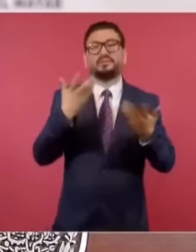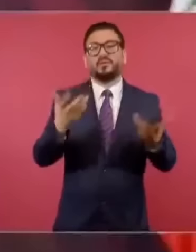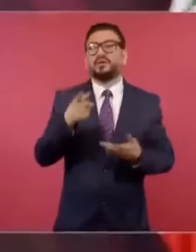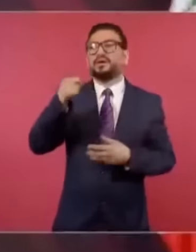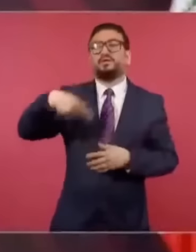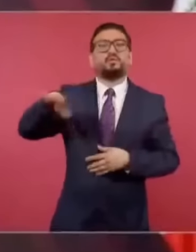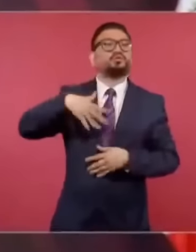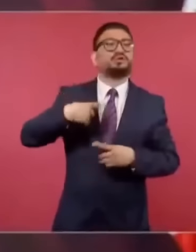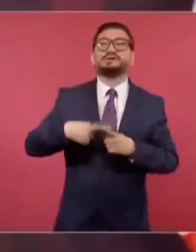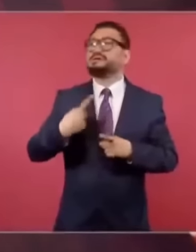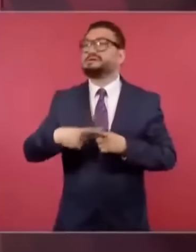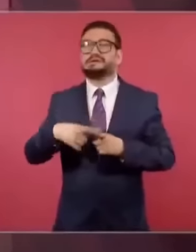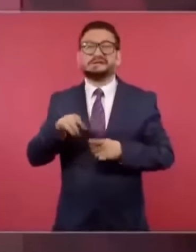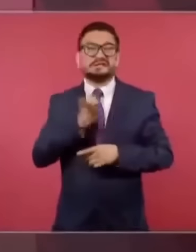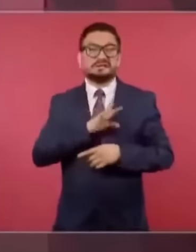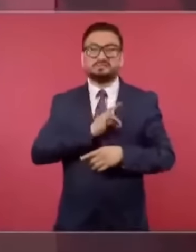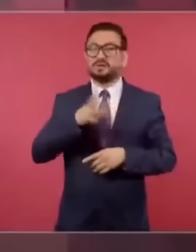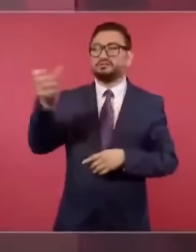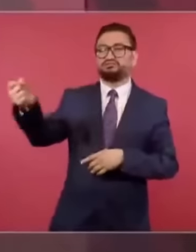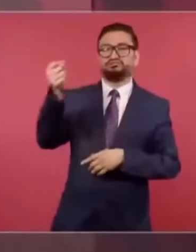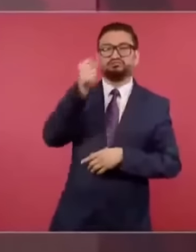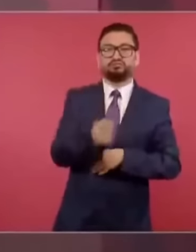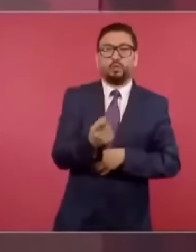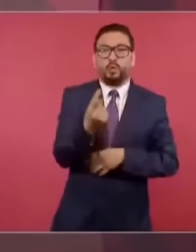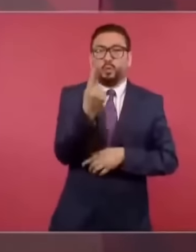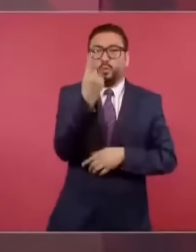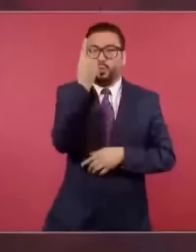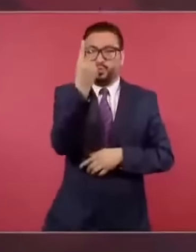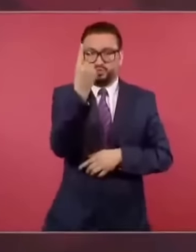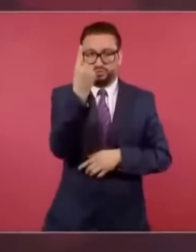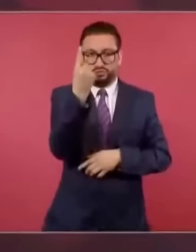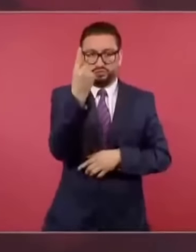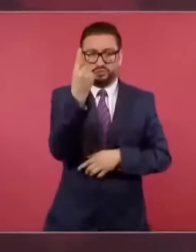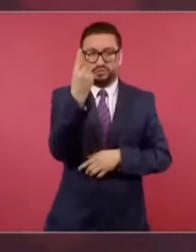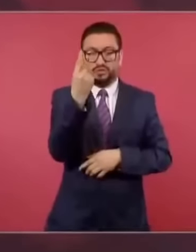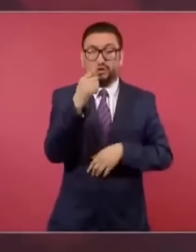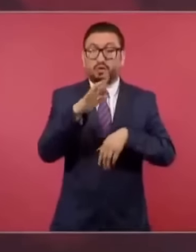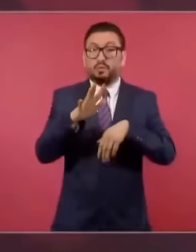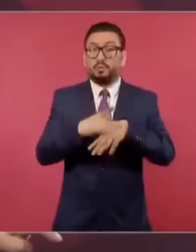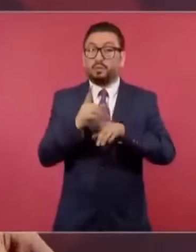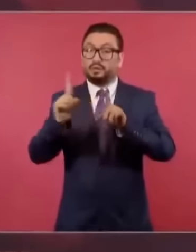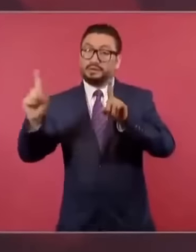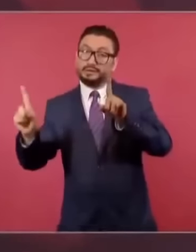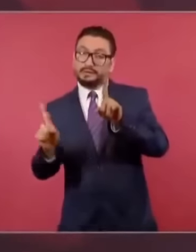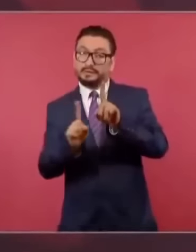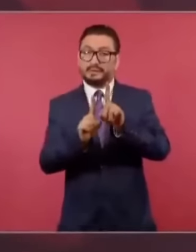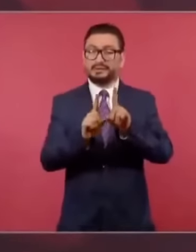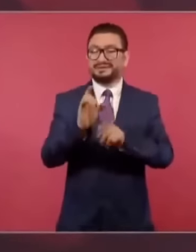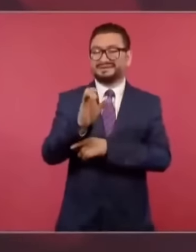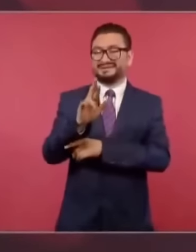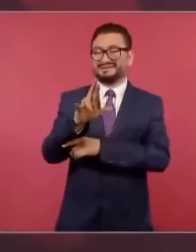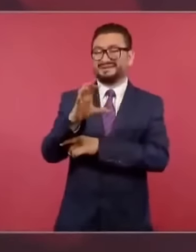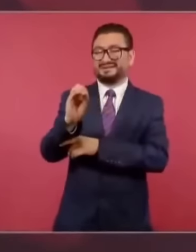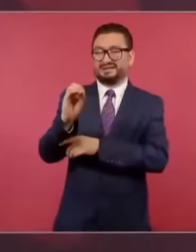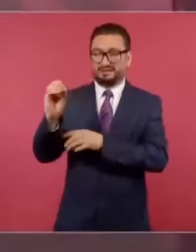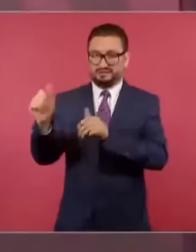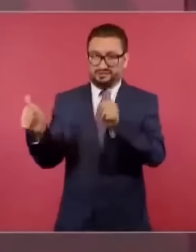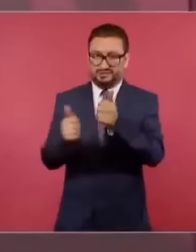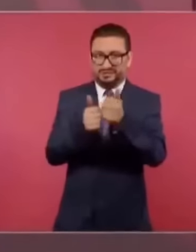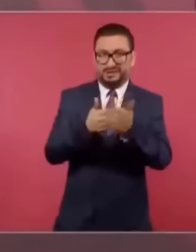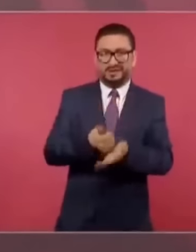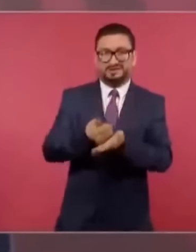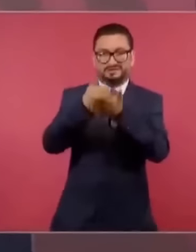Uno, nada más, porque incluso el ayudante que tiene Ciro, el ayudante